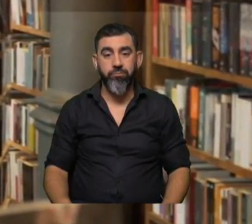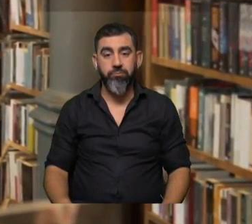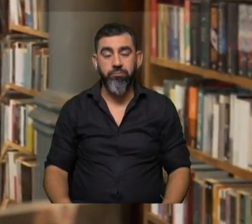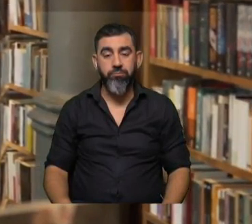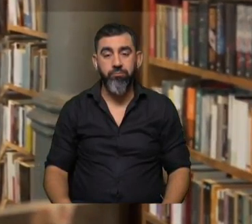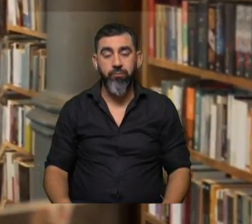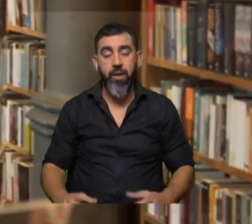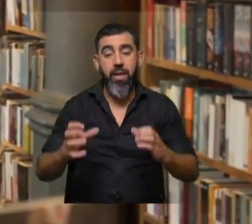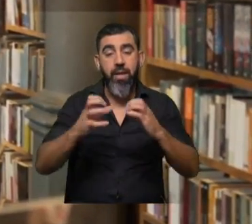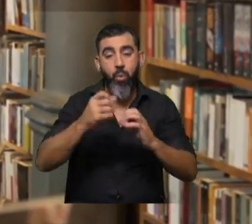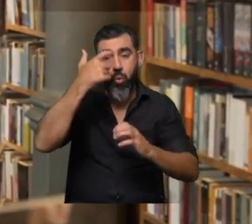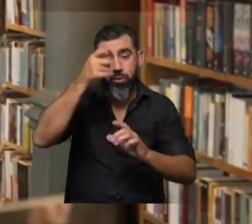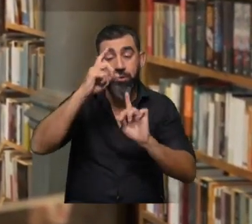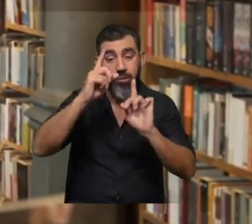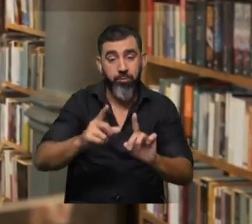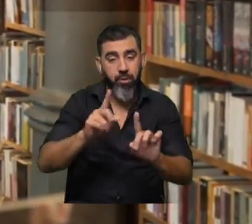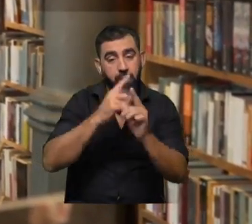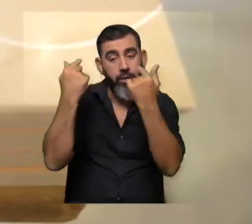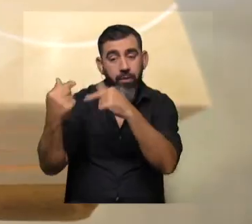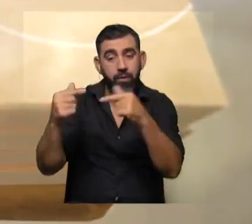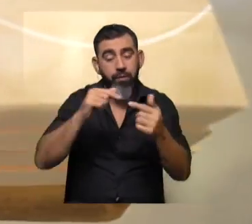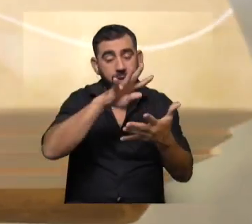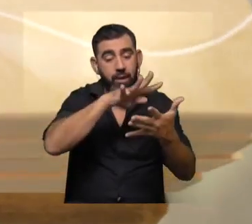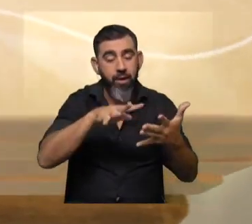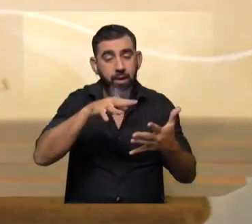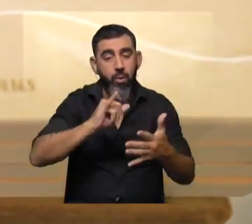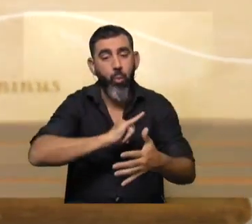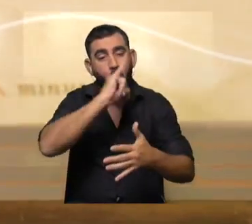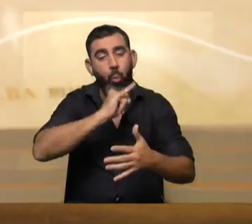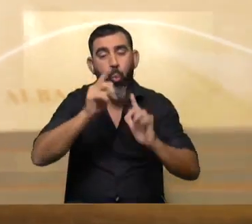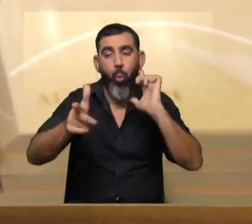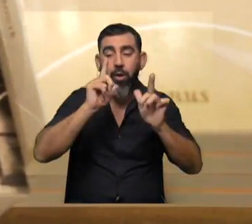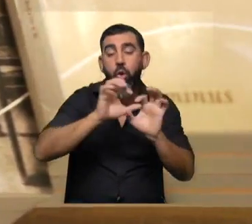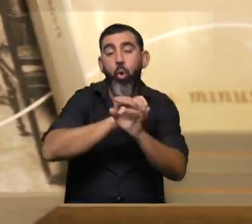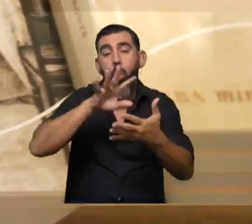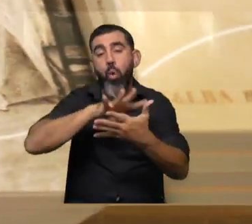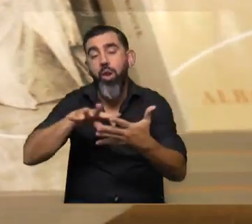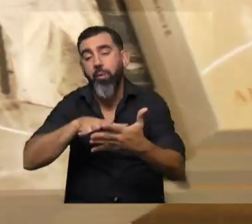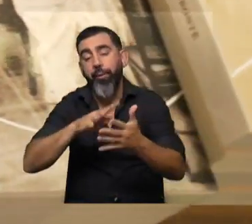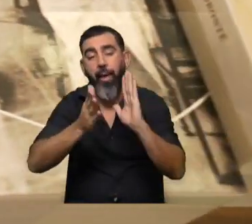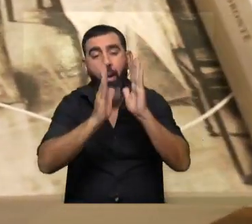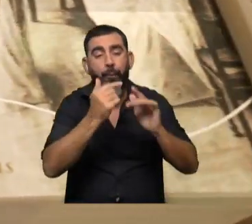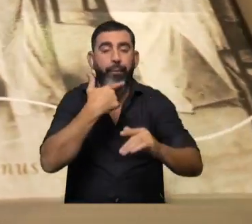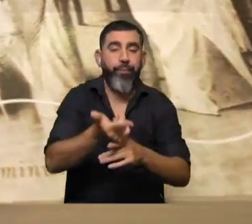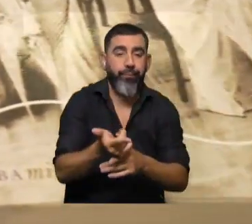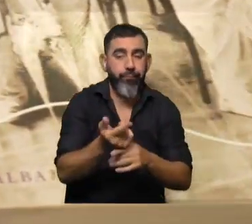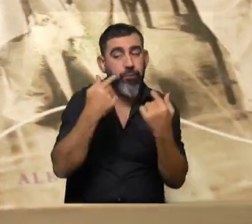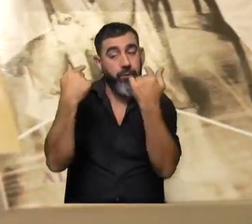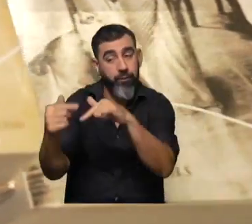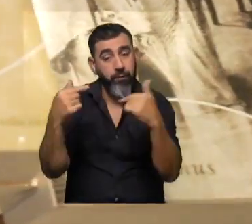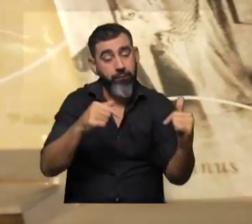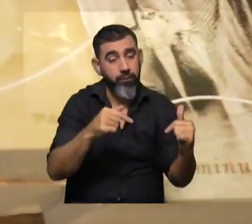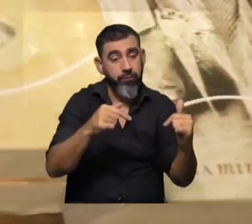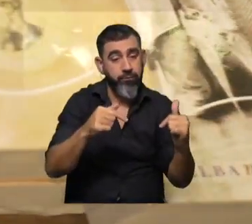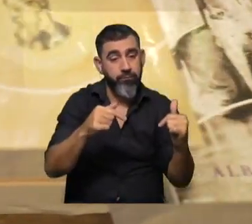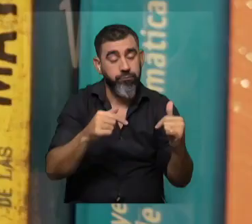La neurociencia también ha visto que no es lo mismo leer una novela de aventuras, por ejemplo, que un libro de derecho penal. Como que hay áreas que se activan